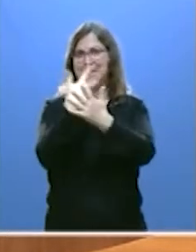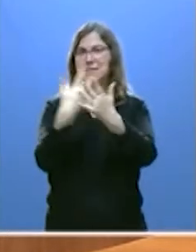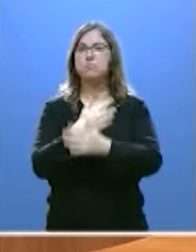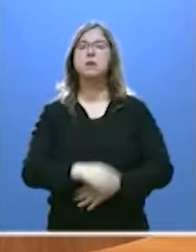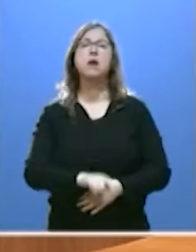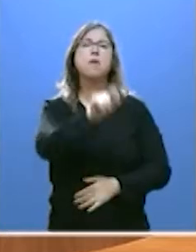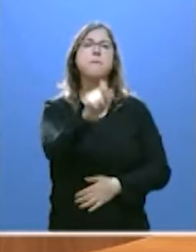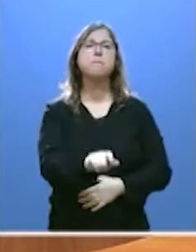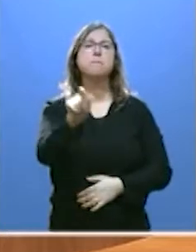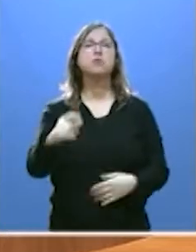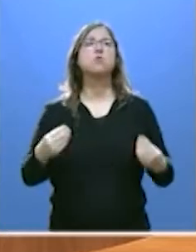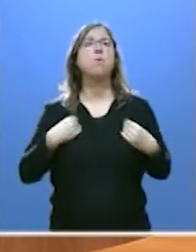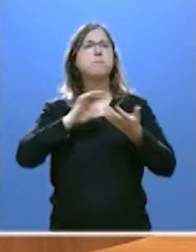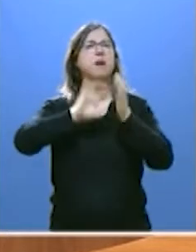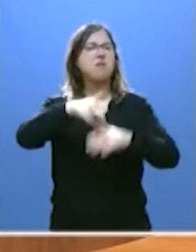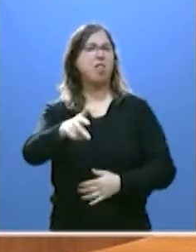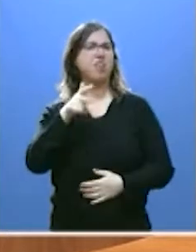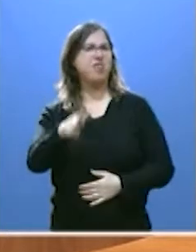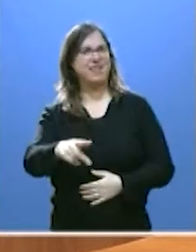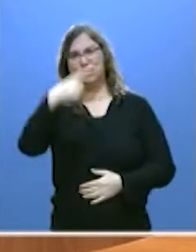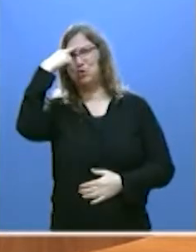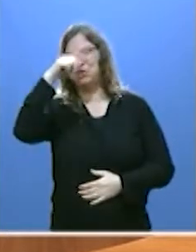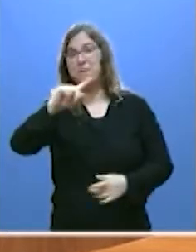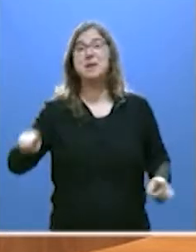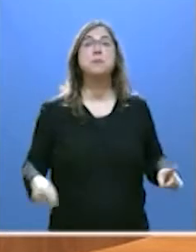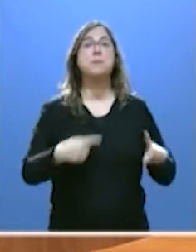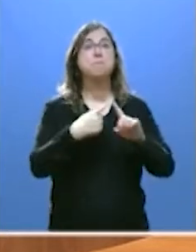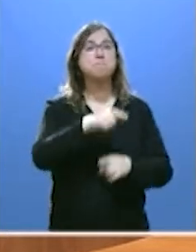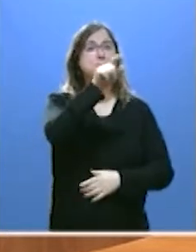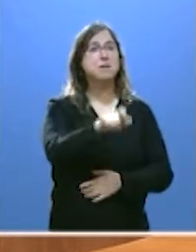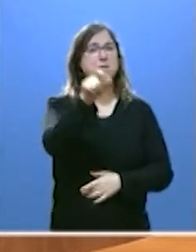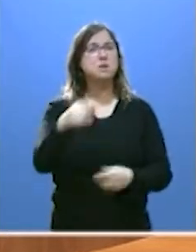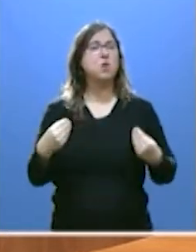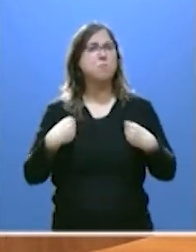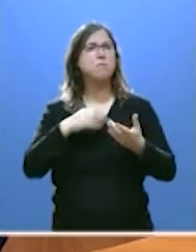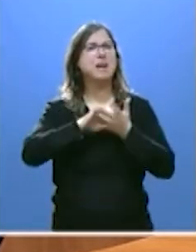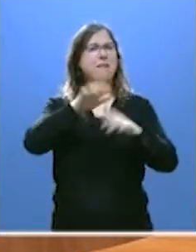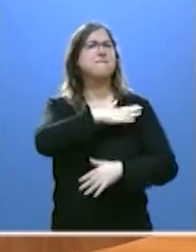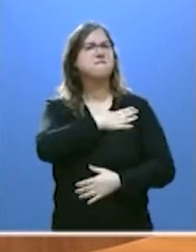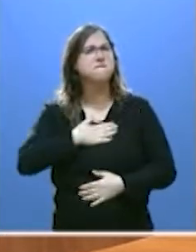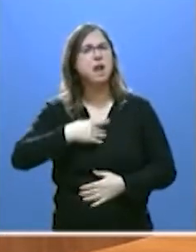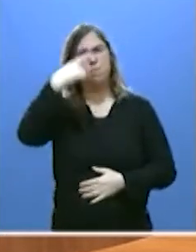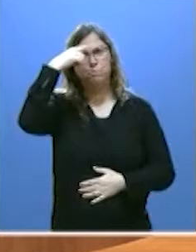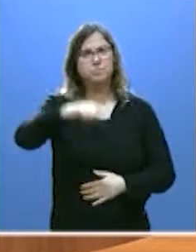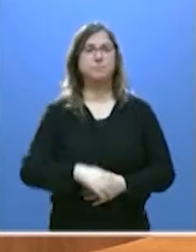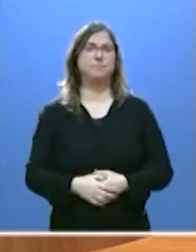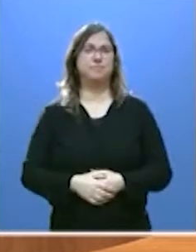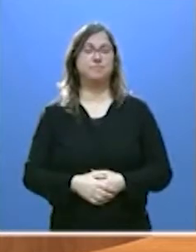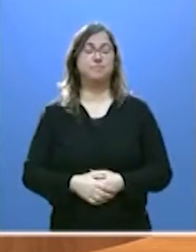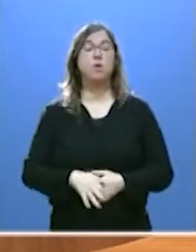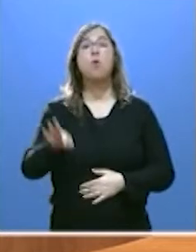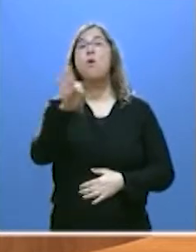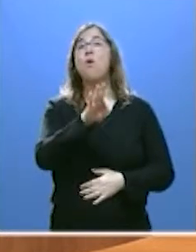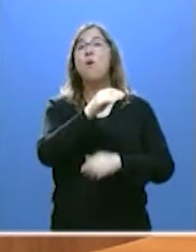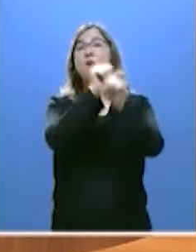de Castilla y León tenemos derecho a saberlo y las personas de Castilla y León queremos saberlo. O hará como hizo